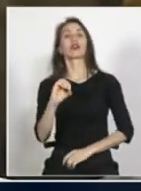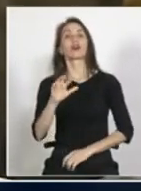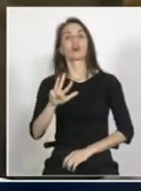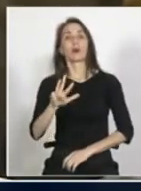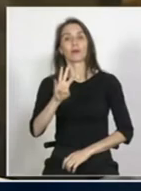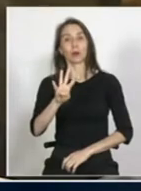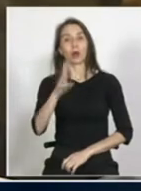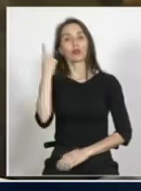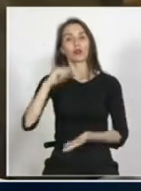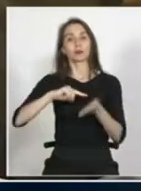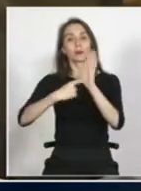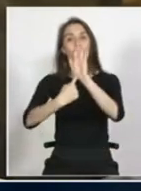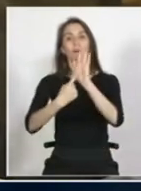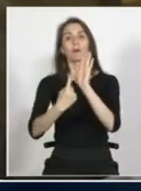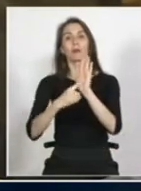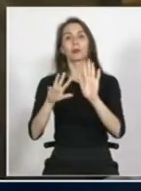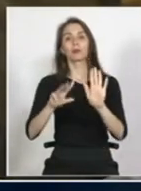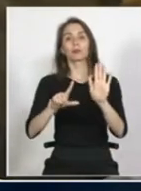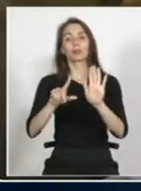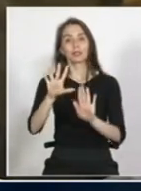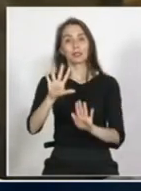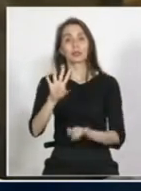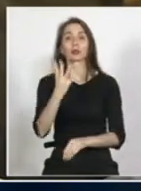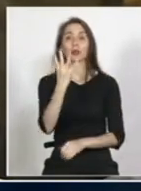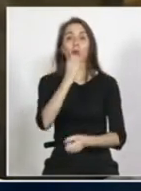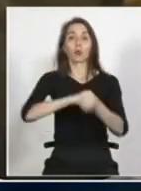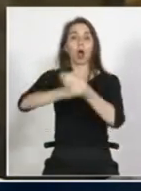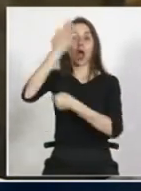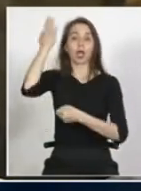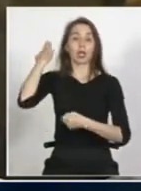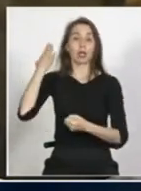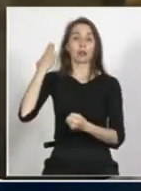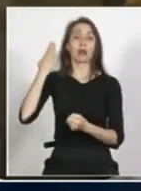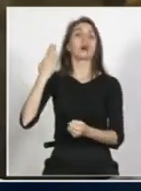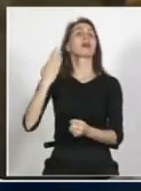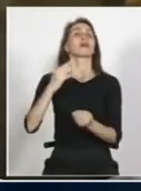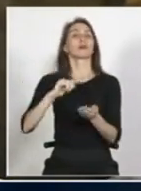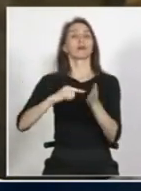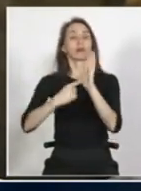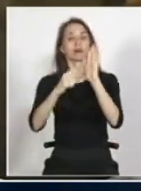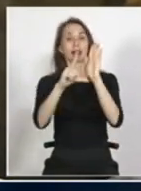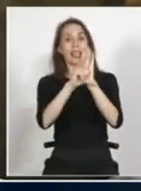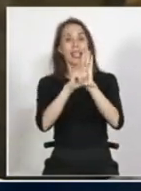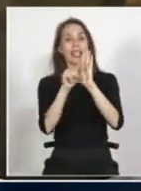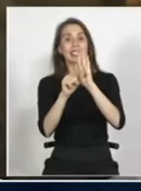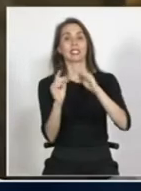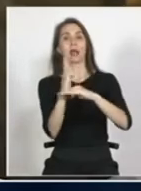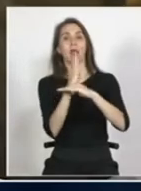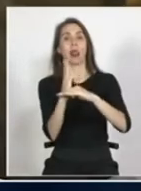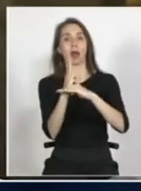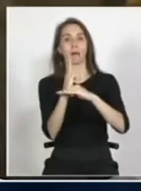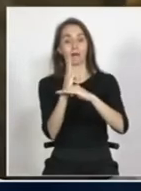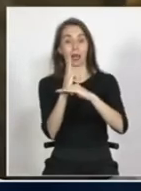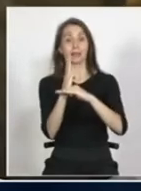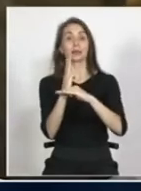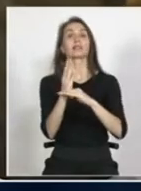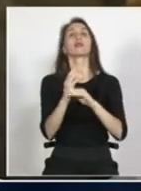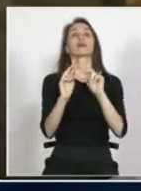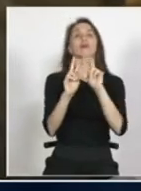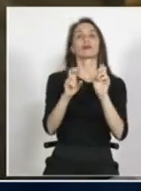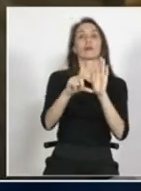75. O sea, hace más de 40 años se dictó la legislación que hoy es la base del marco normativo migrante en este país.